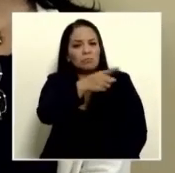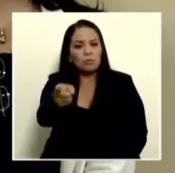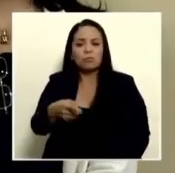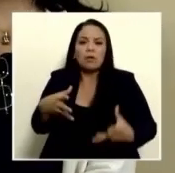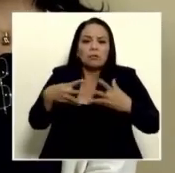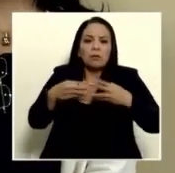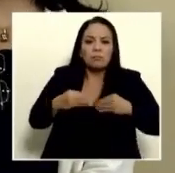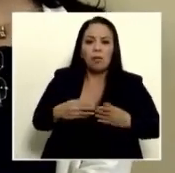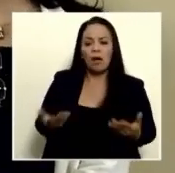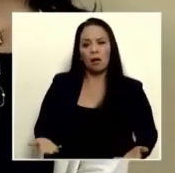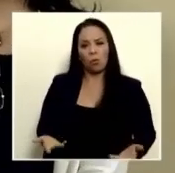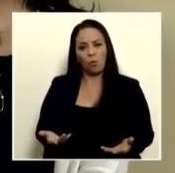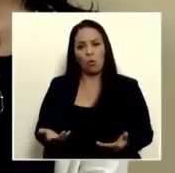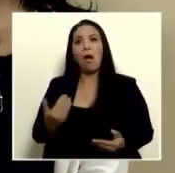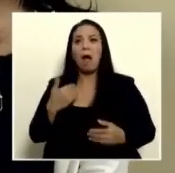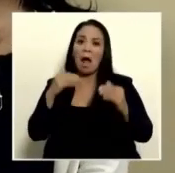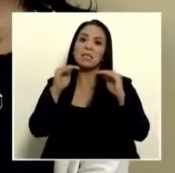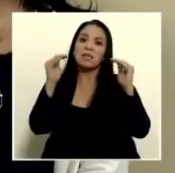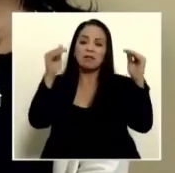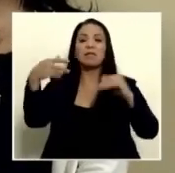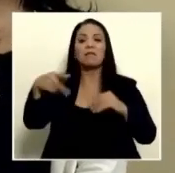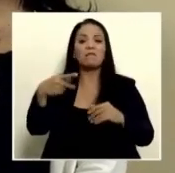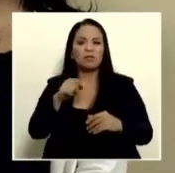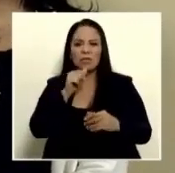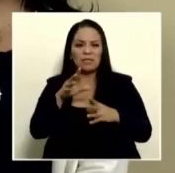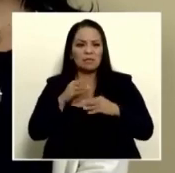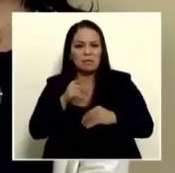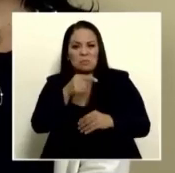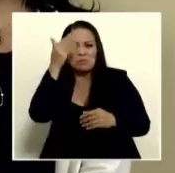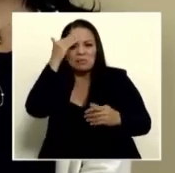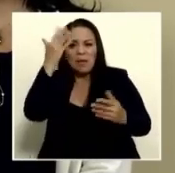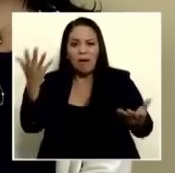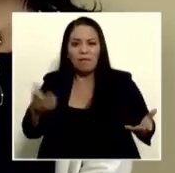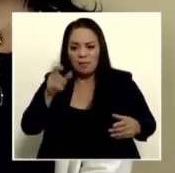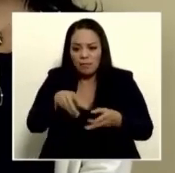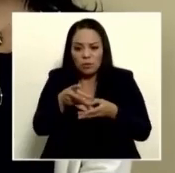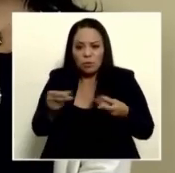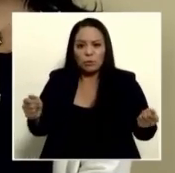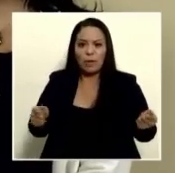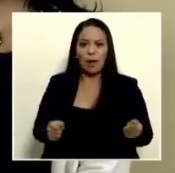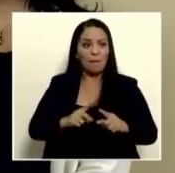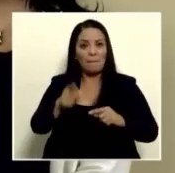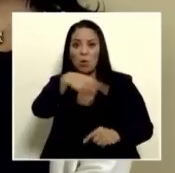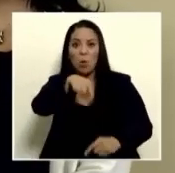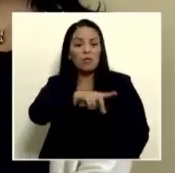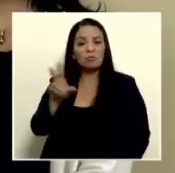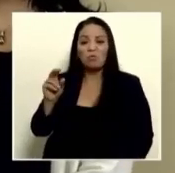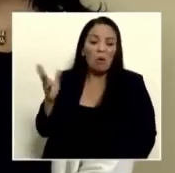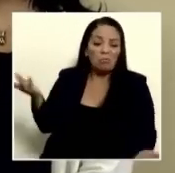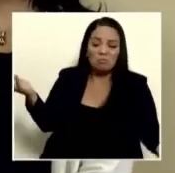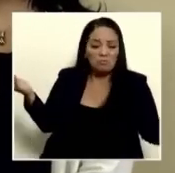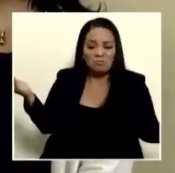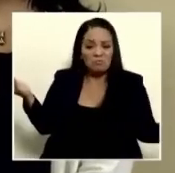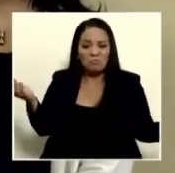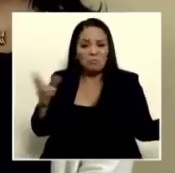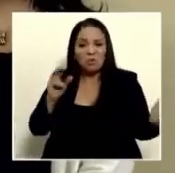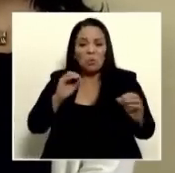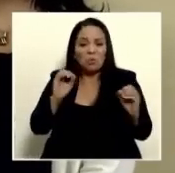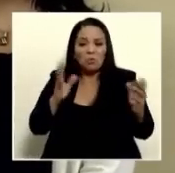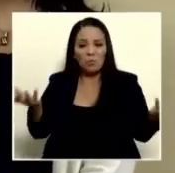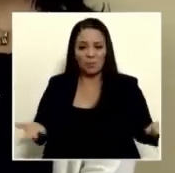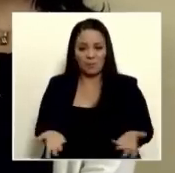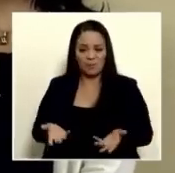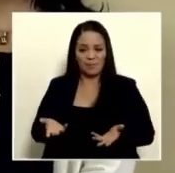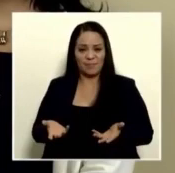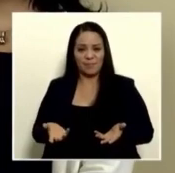que había niveles de riesgo inaceptables y que había que arreglarlo ah no no no no no de